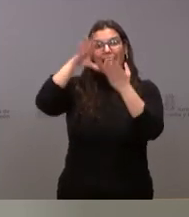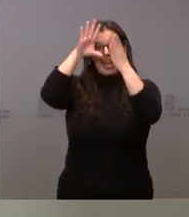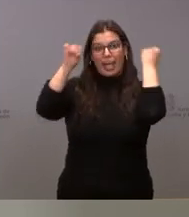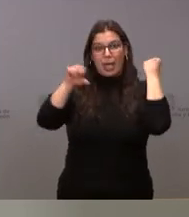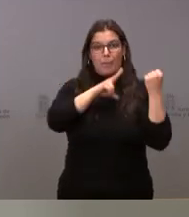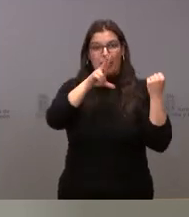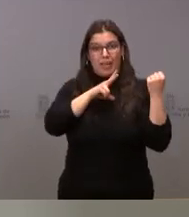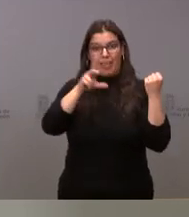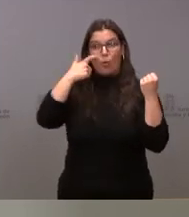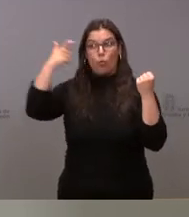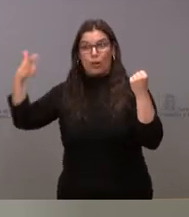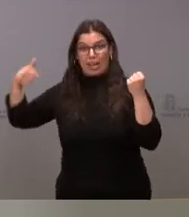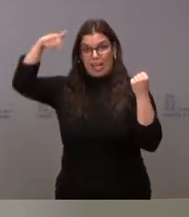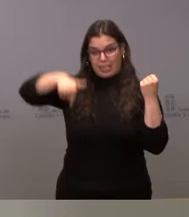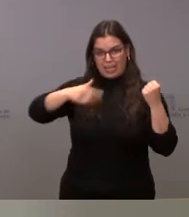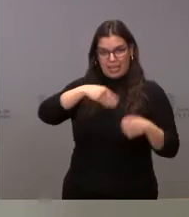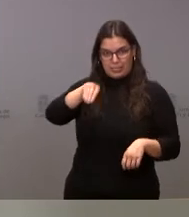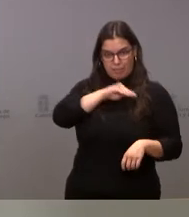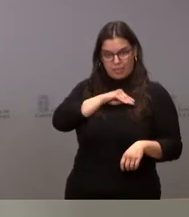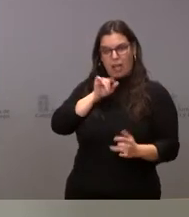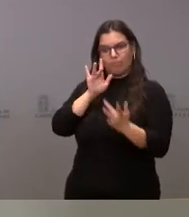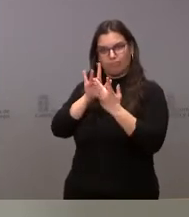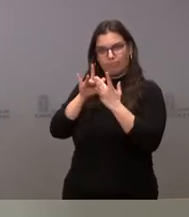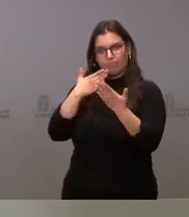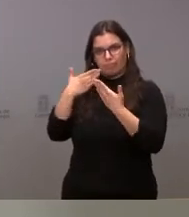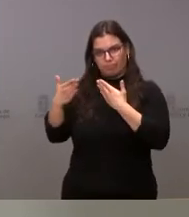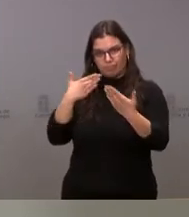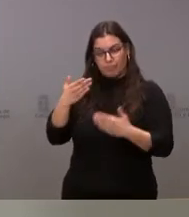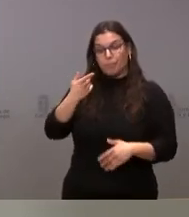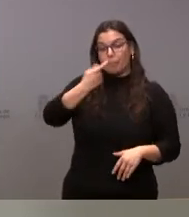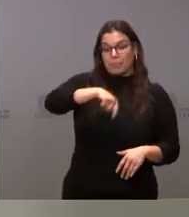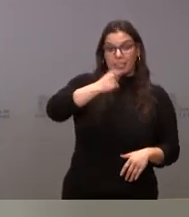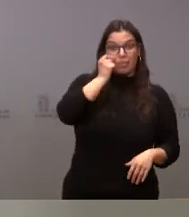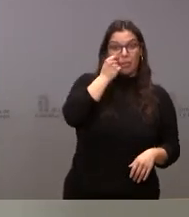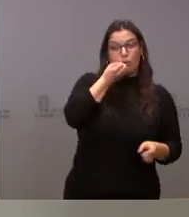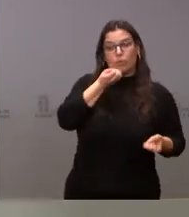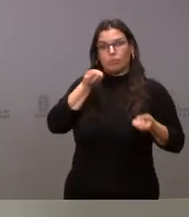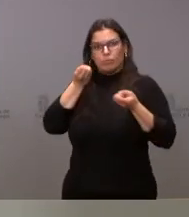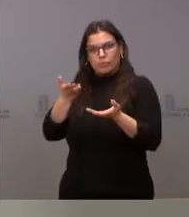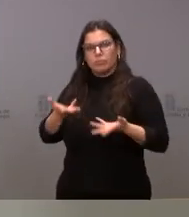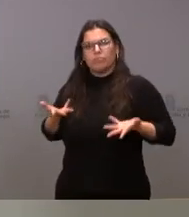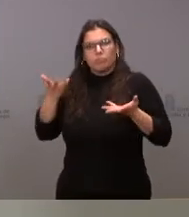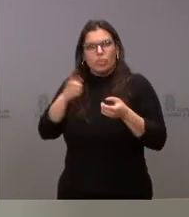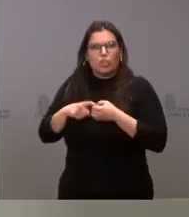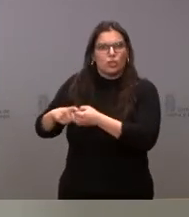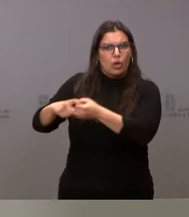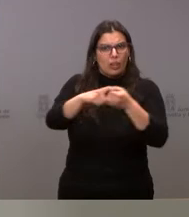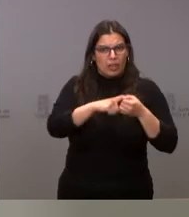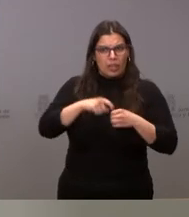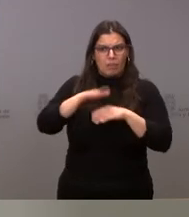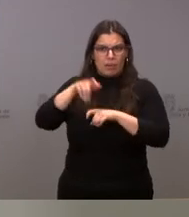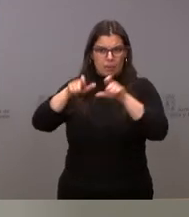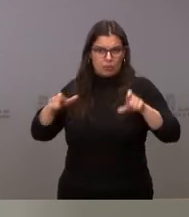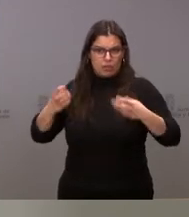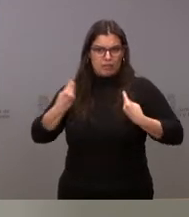Matushenko, al que le ha tenido la ocasión de transmitir la solidaridad de Castilla y León con el pueblo de Ucrania en estas